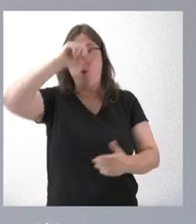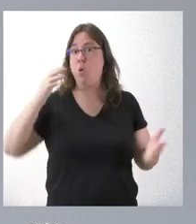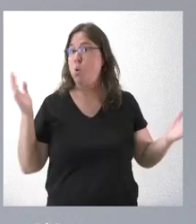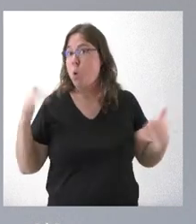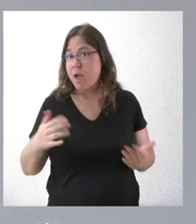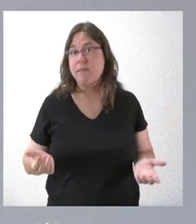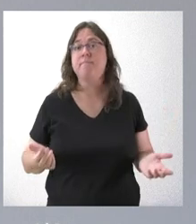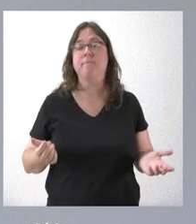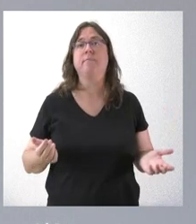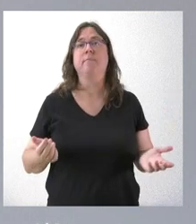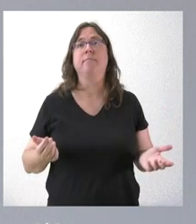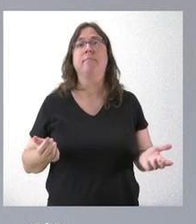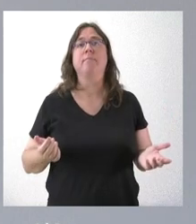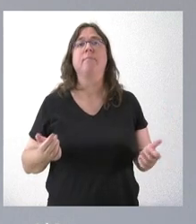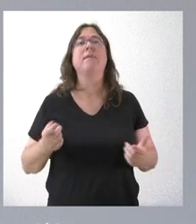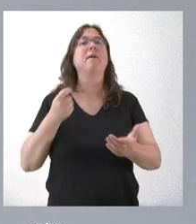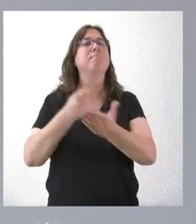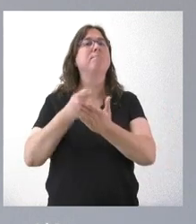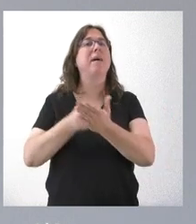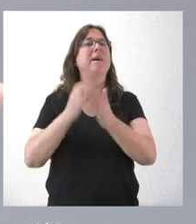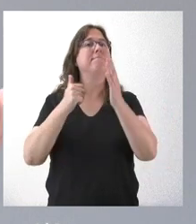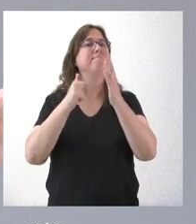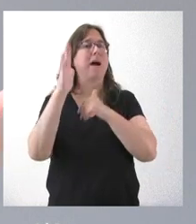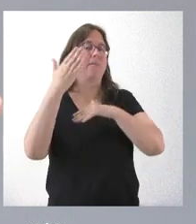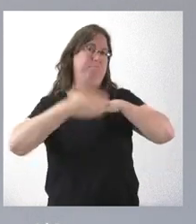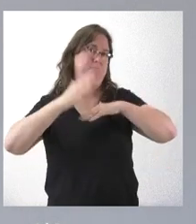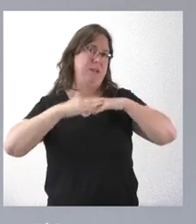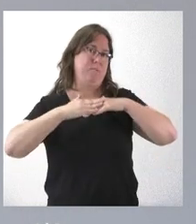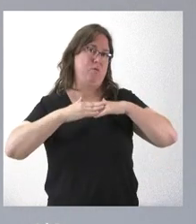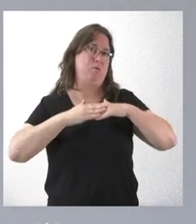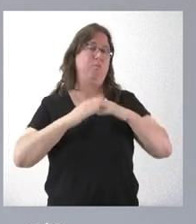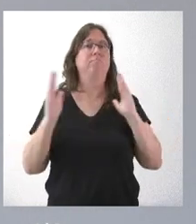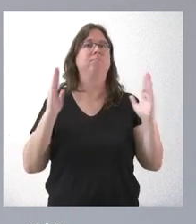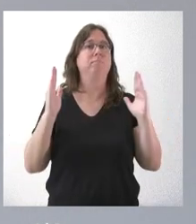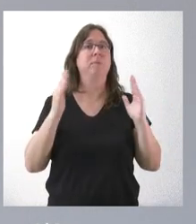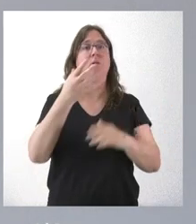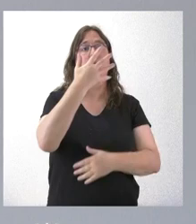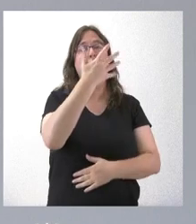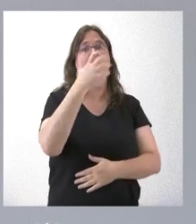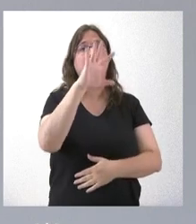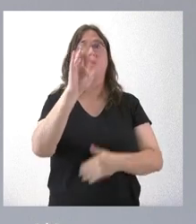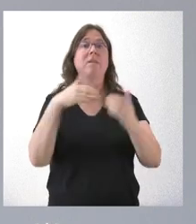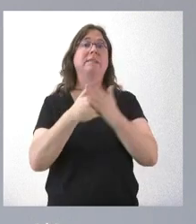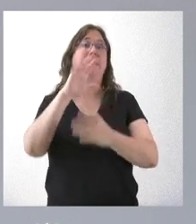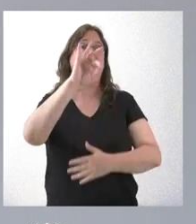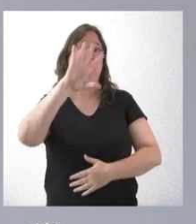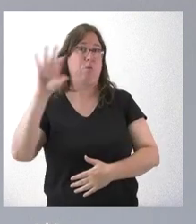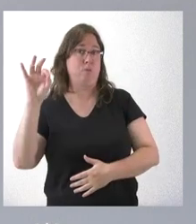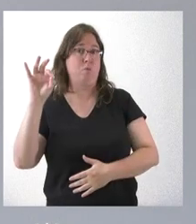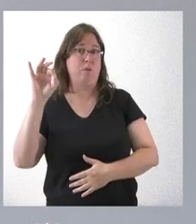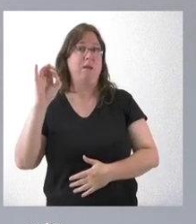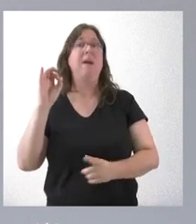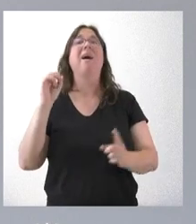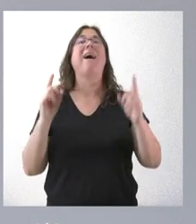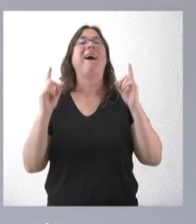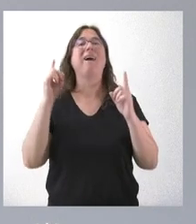habitación, pagar una renta de alquiler superior a los límites establecidos, que son rentas de entre 450 y 550, aunque en determinados casos